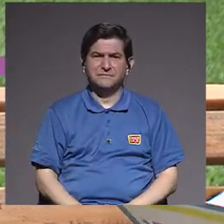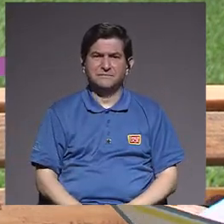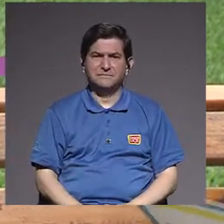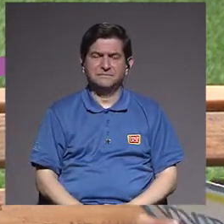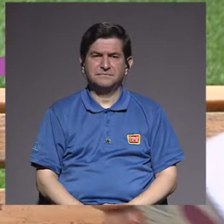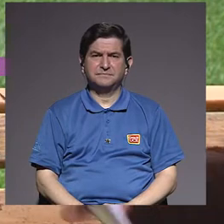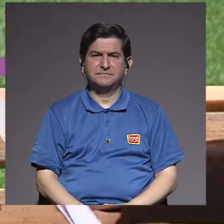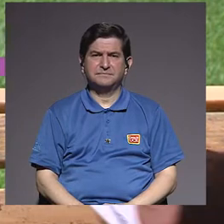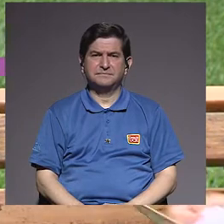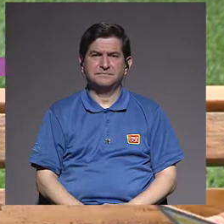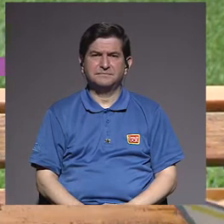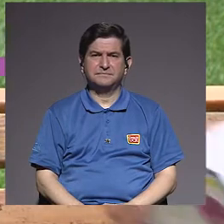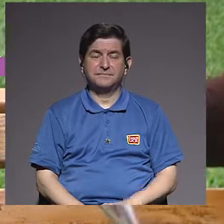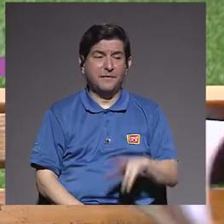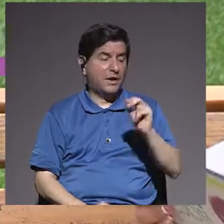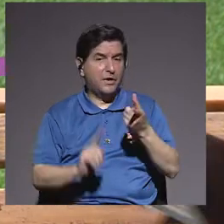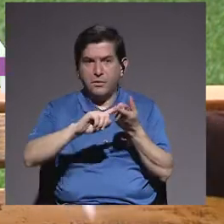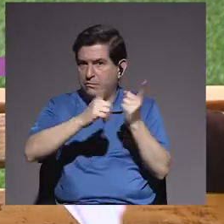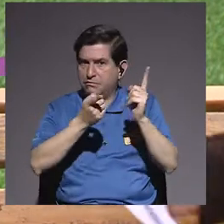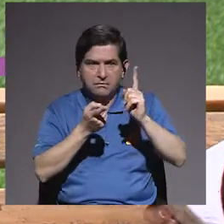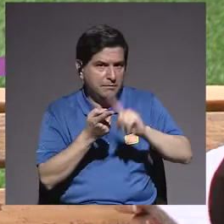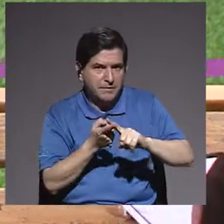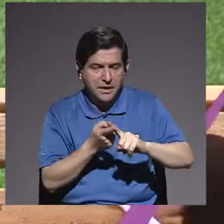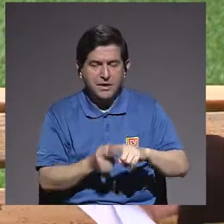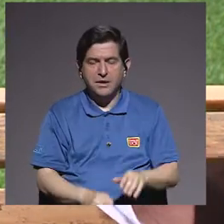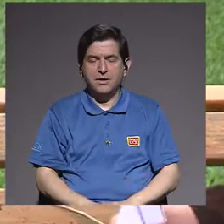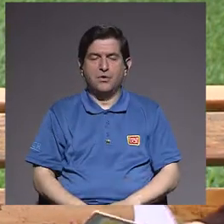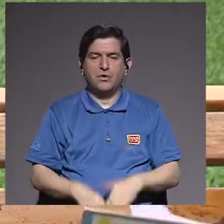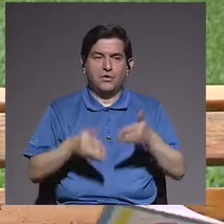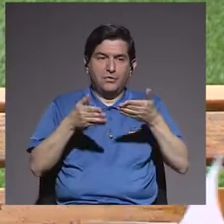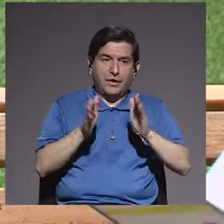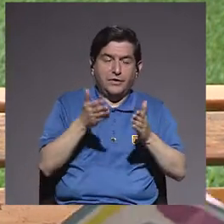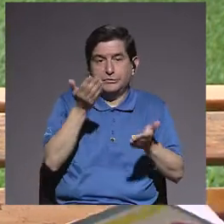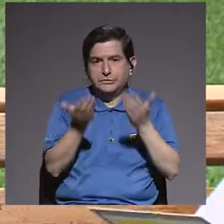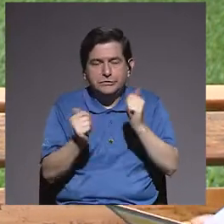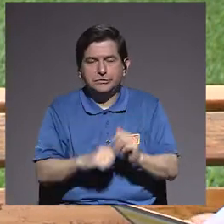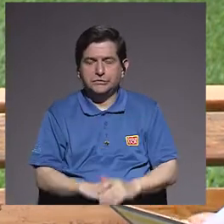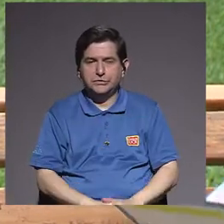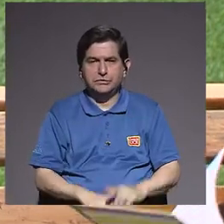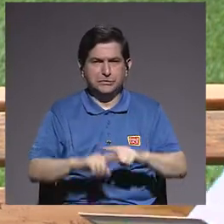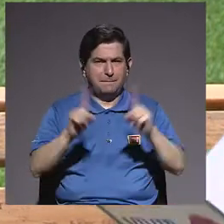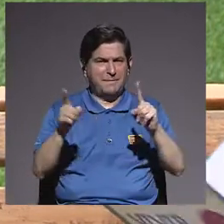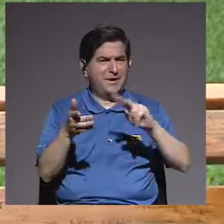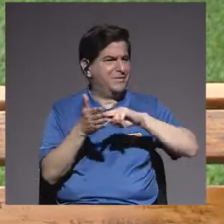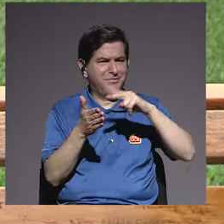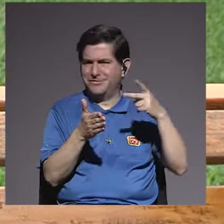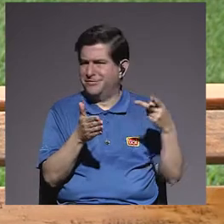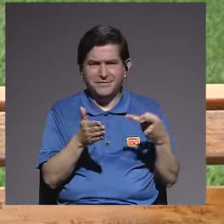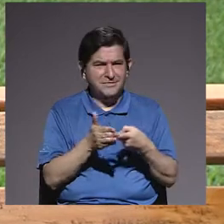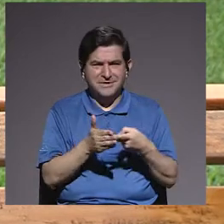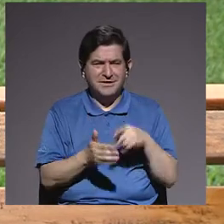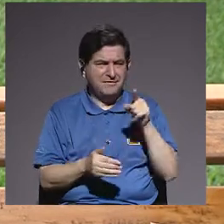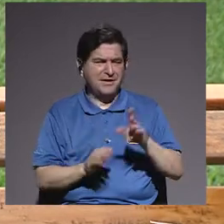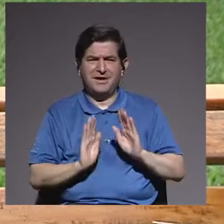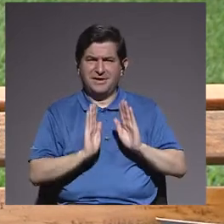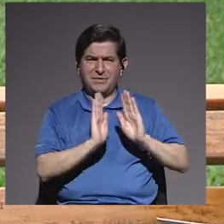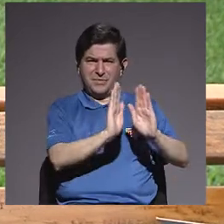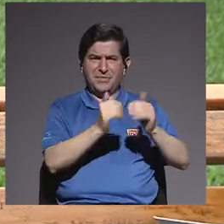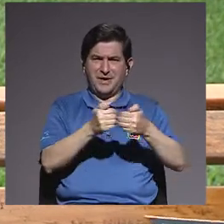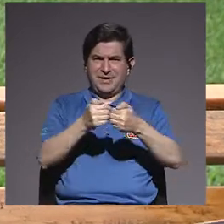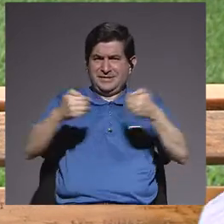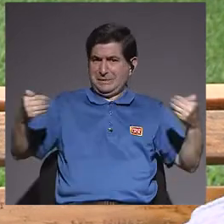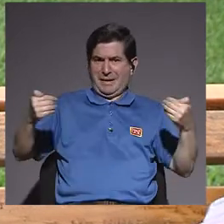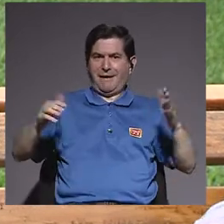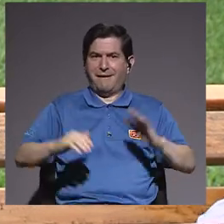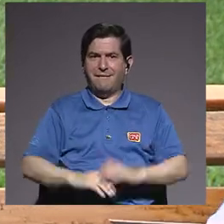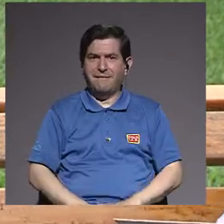sea amigo de los amigos de los hijos, ¿verdad? ¿Por qué no? Pero no por eso lo van a separar,